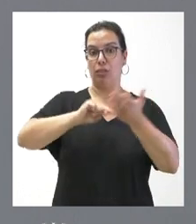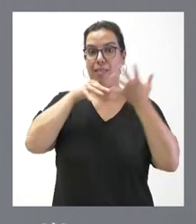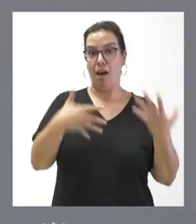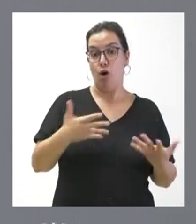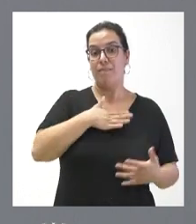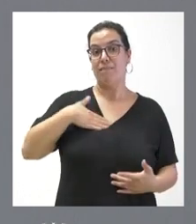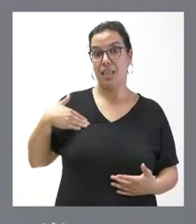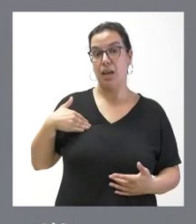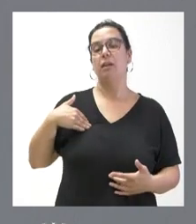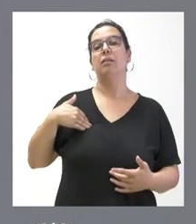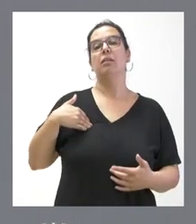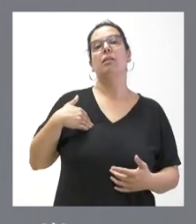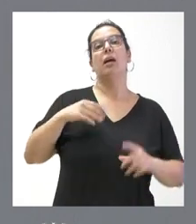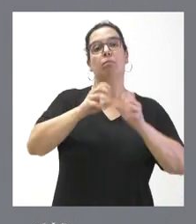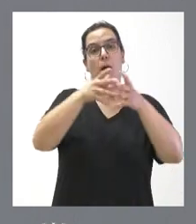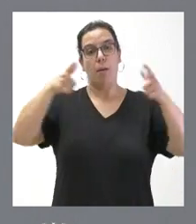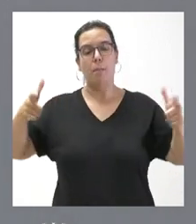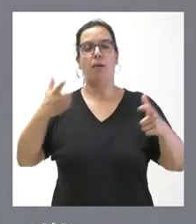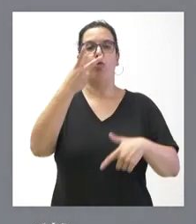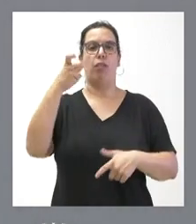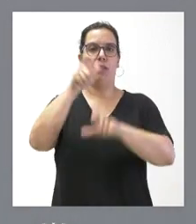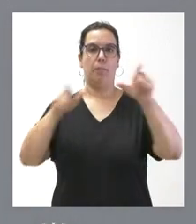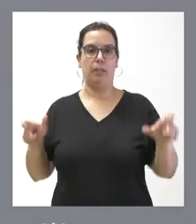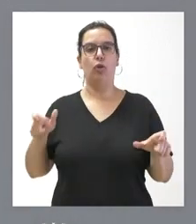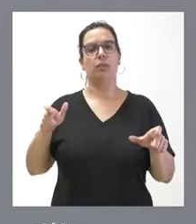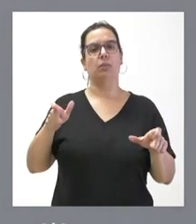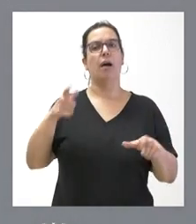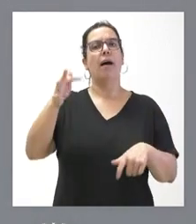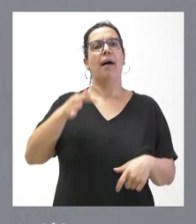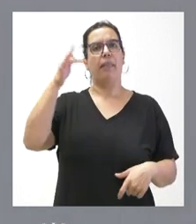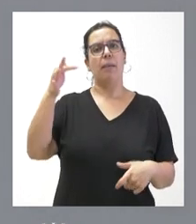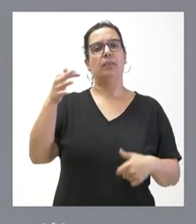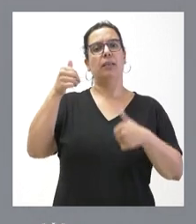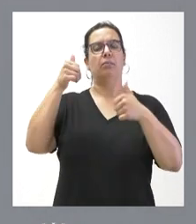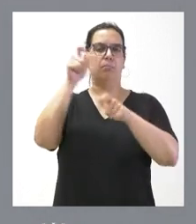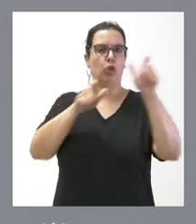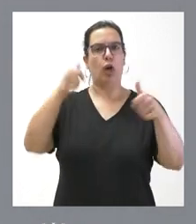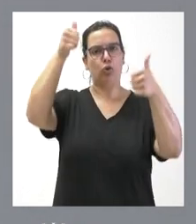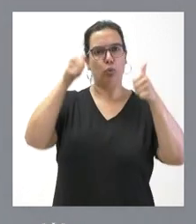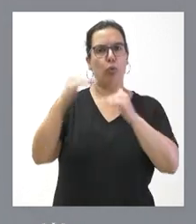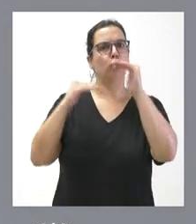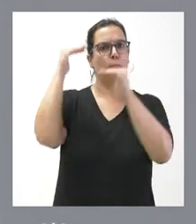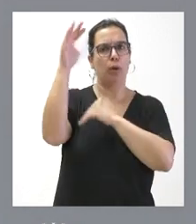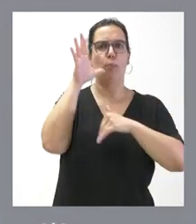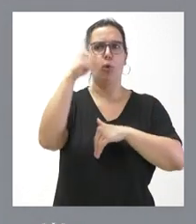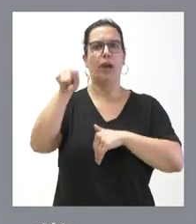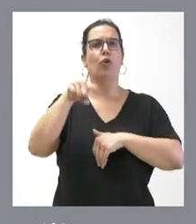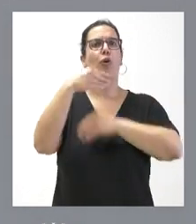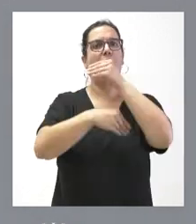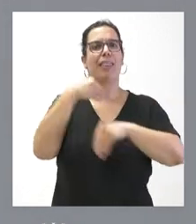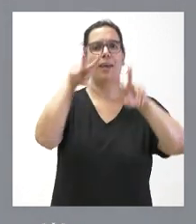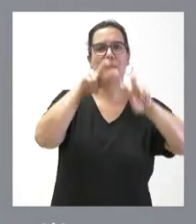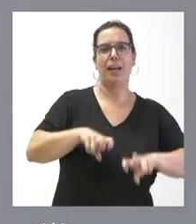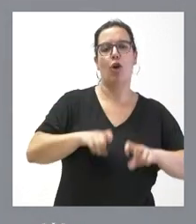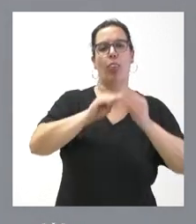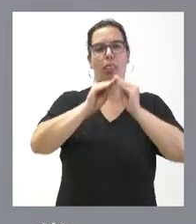ascenderá a 200 empleos de muy alta cualificación porque se dedica, como les digo, a la investigación y al desarrollo en torno